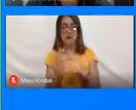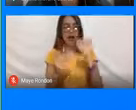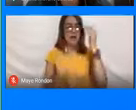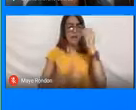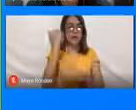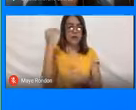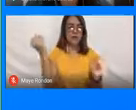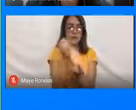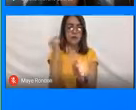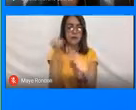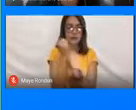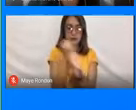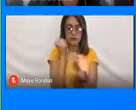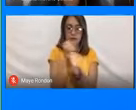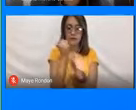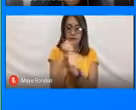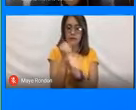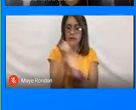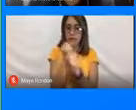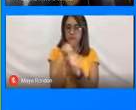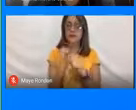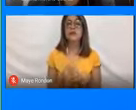a trabajar anteriormente.